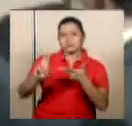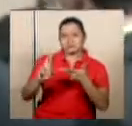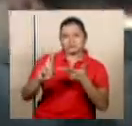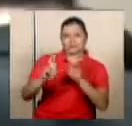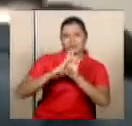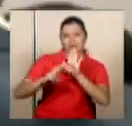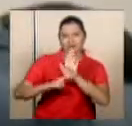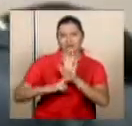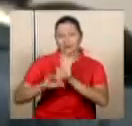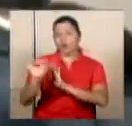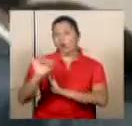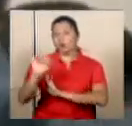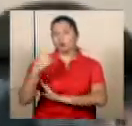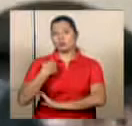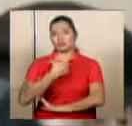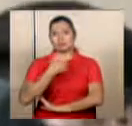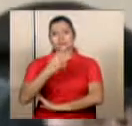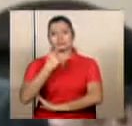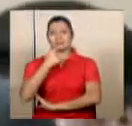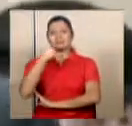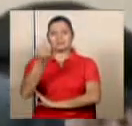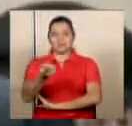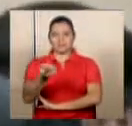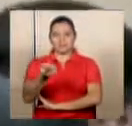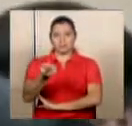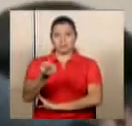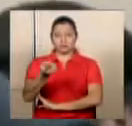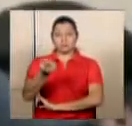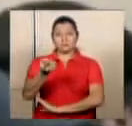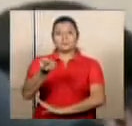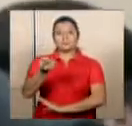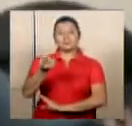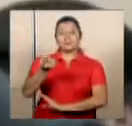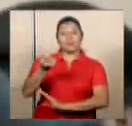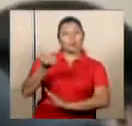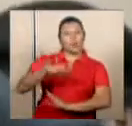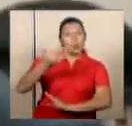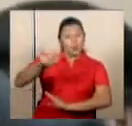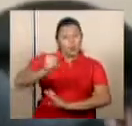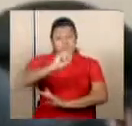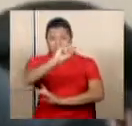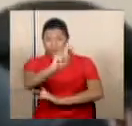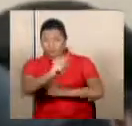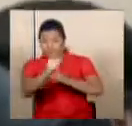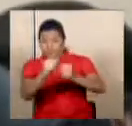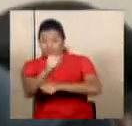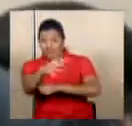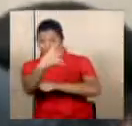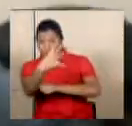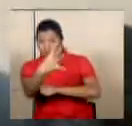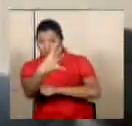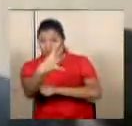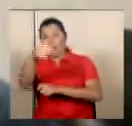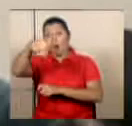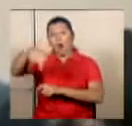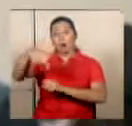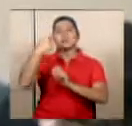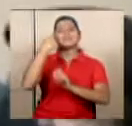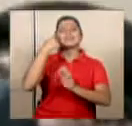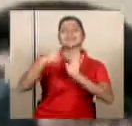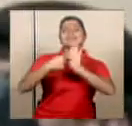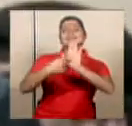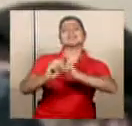tal y como lo dijimos en la consulta que le hicimos a la sala cuarta, hoy ha quedado aquí